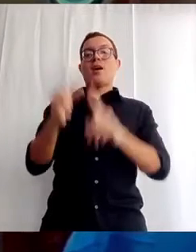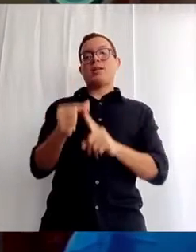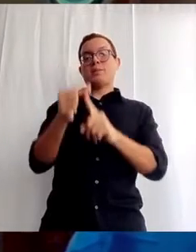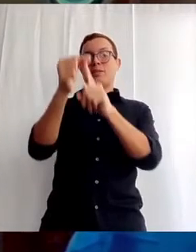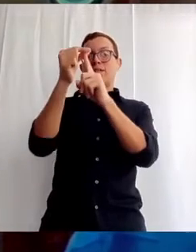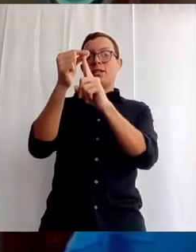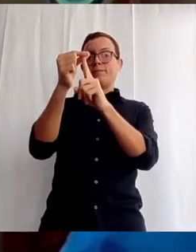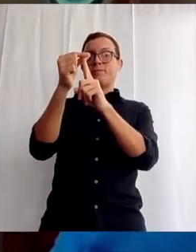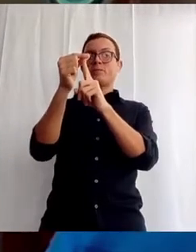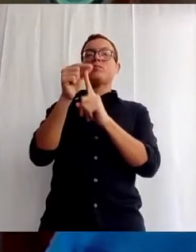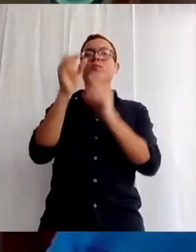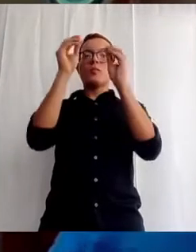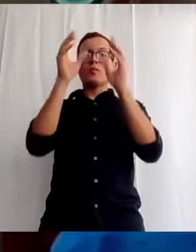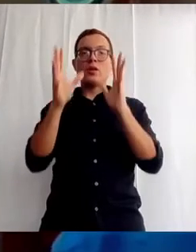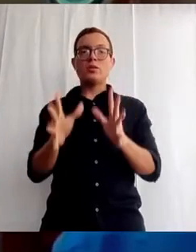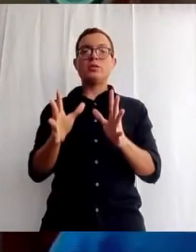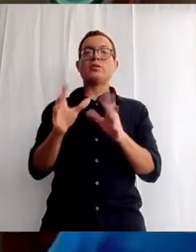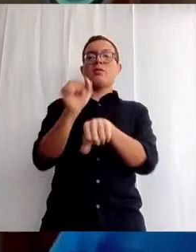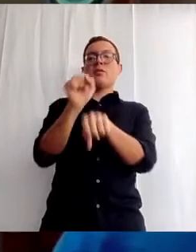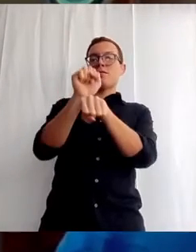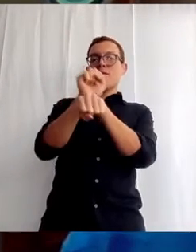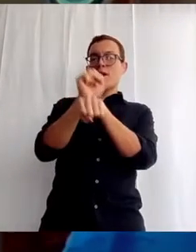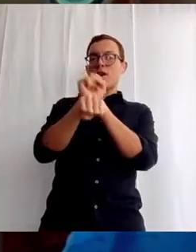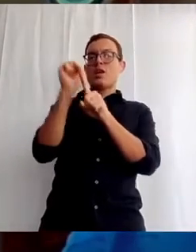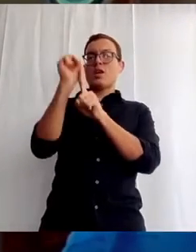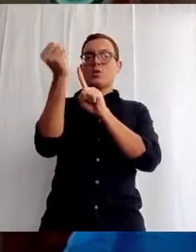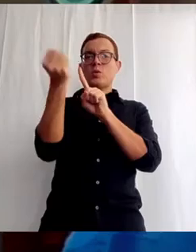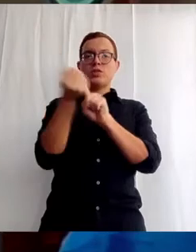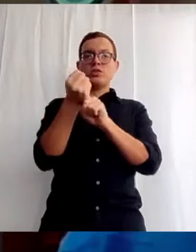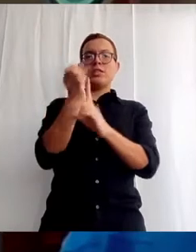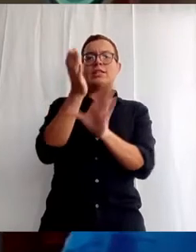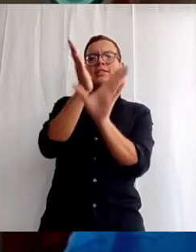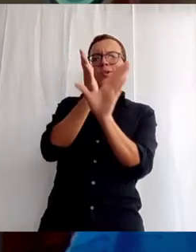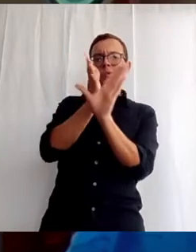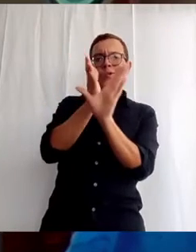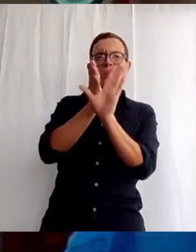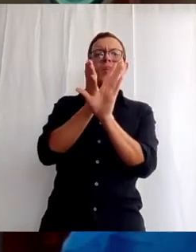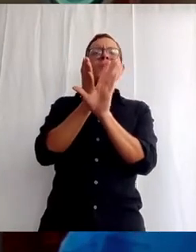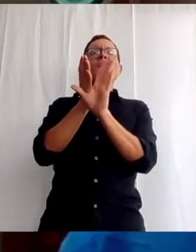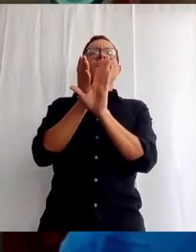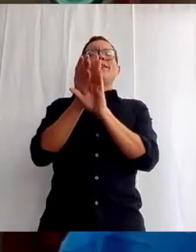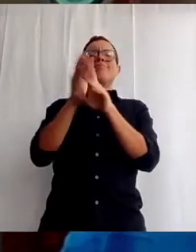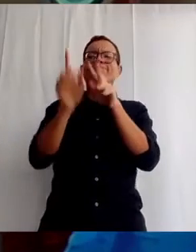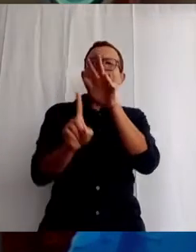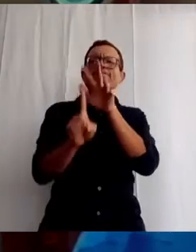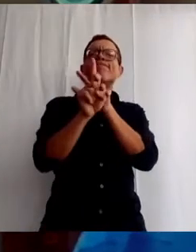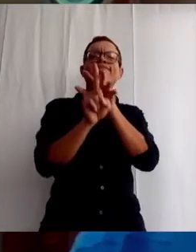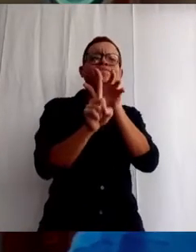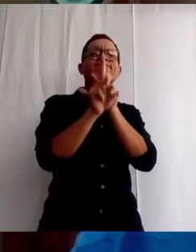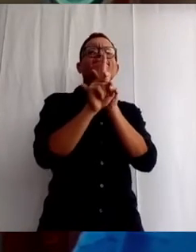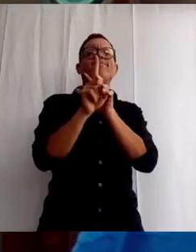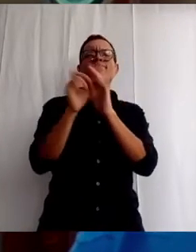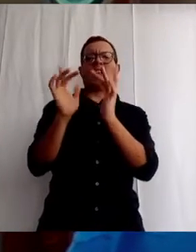social y de psicología por su presencia en las redes sociales, en la radio, en la